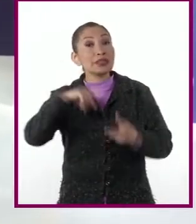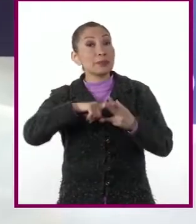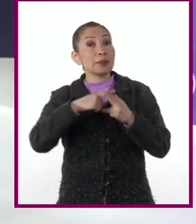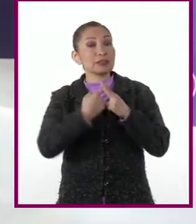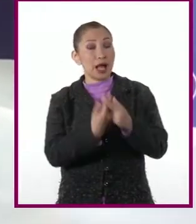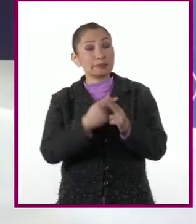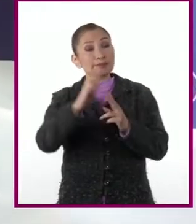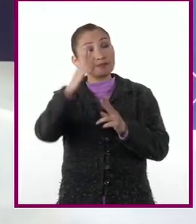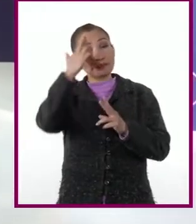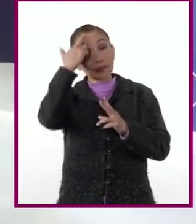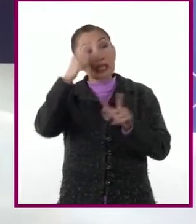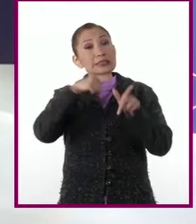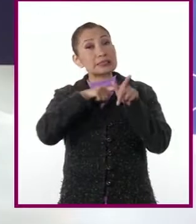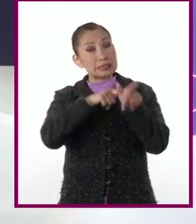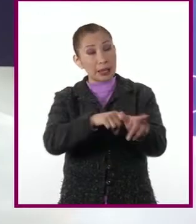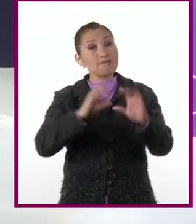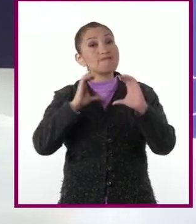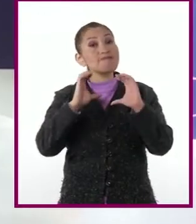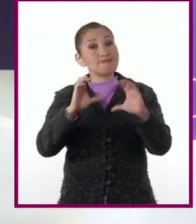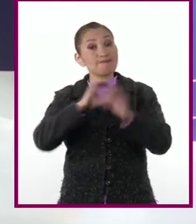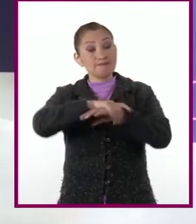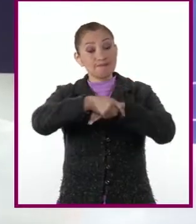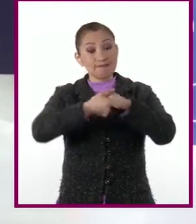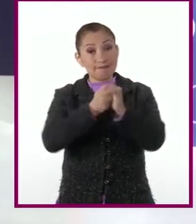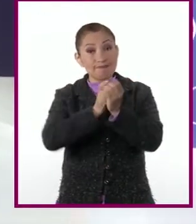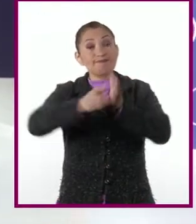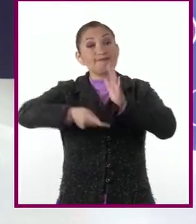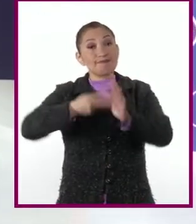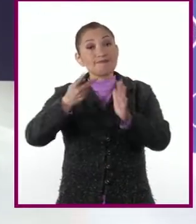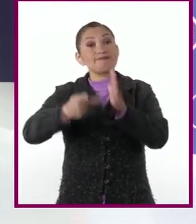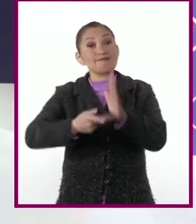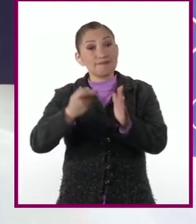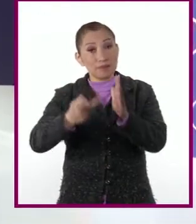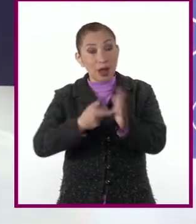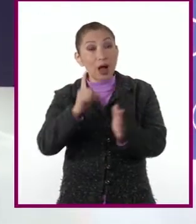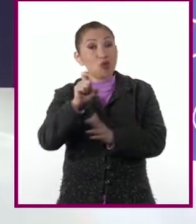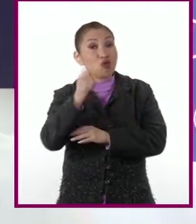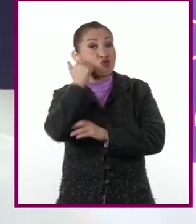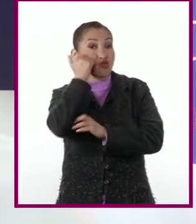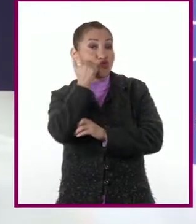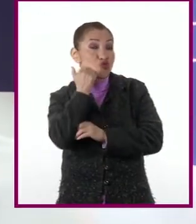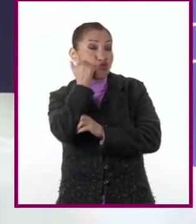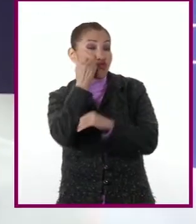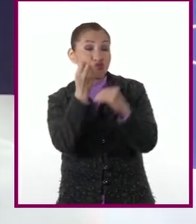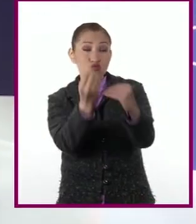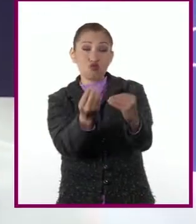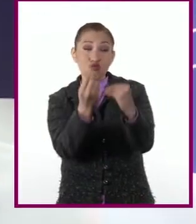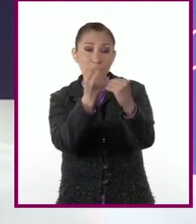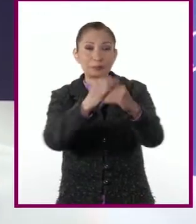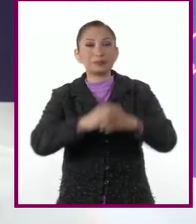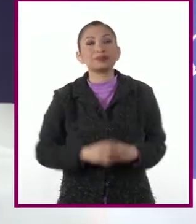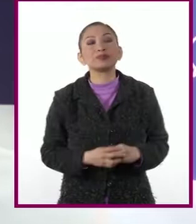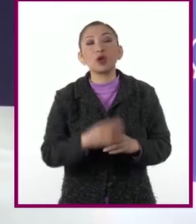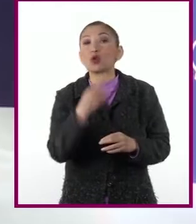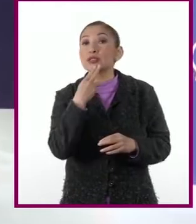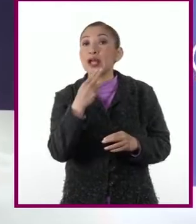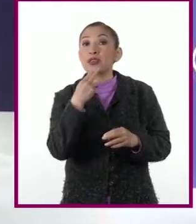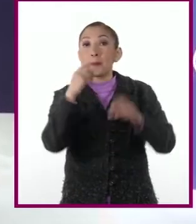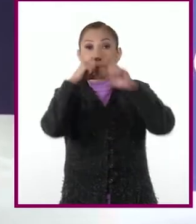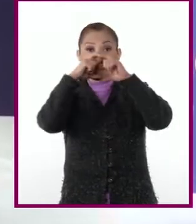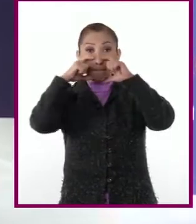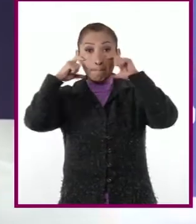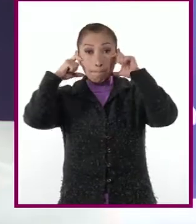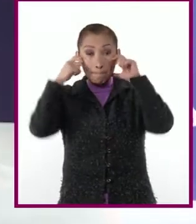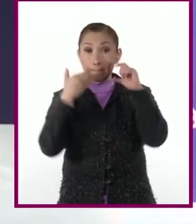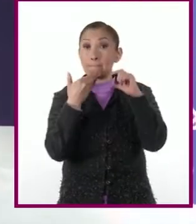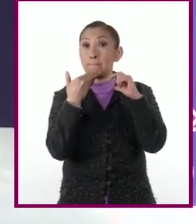Les recuerdo que debemos seguir cuidándonos, lavando frecuentemente nuestras manos con agua y abundante jabón, usando el cubrebocas